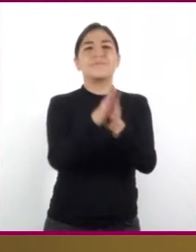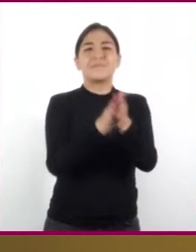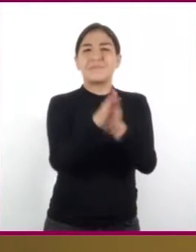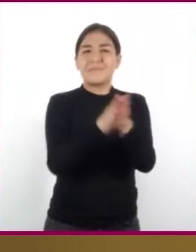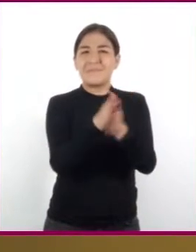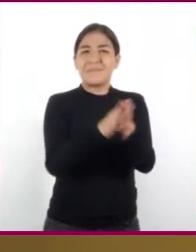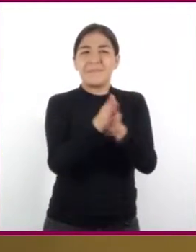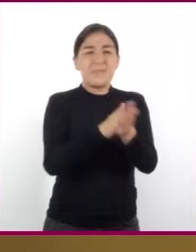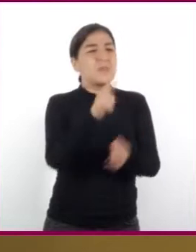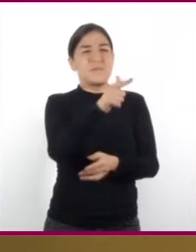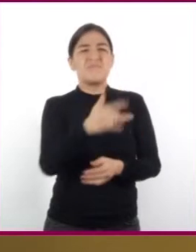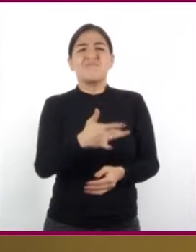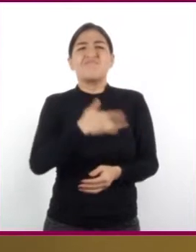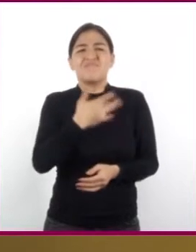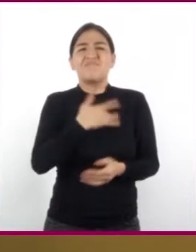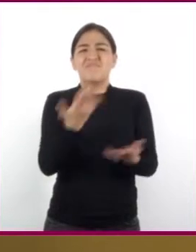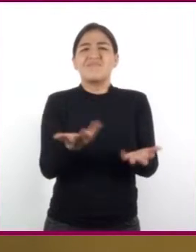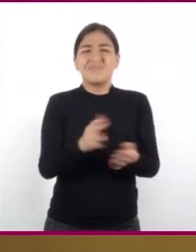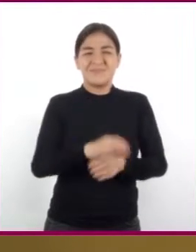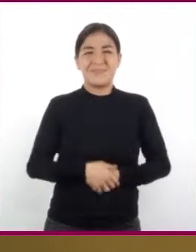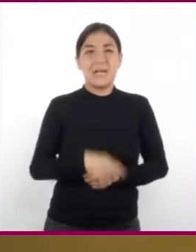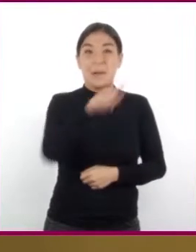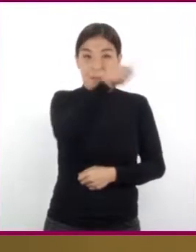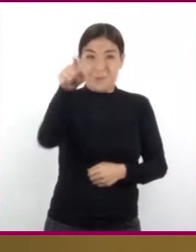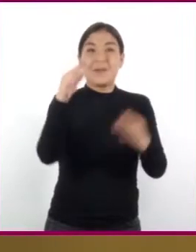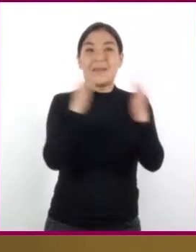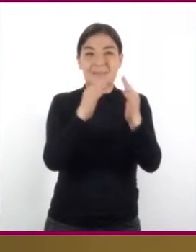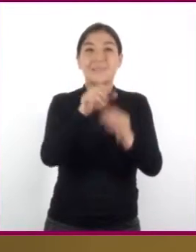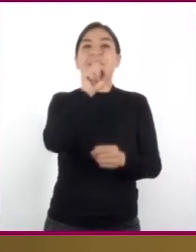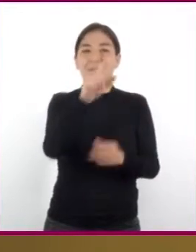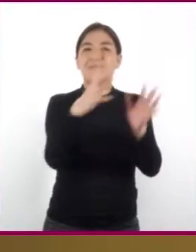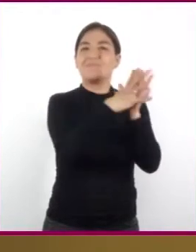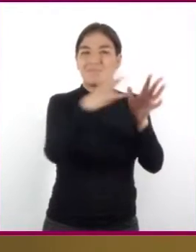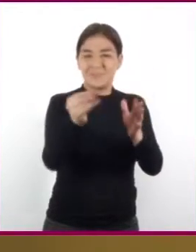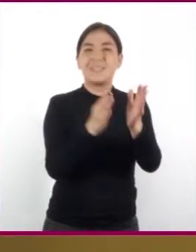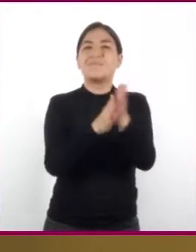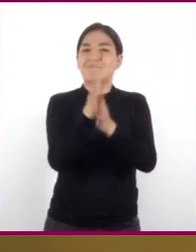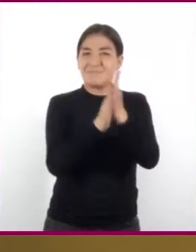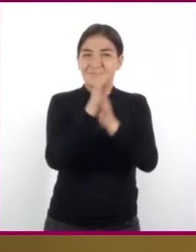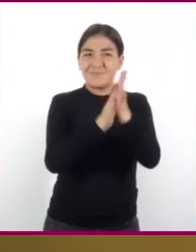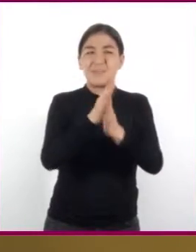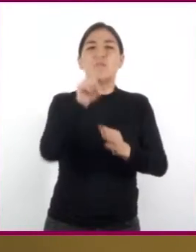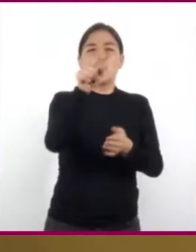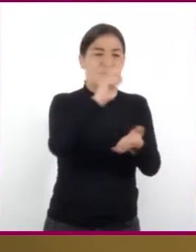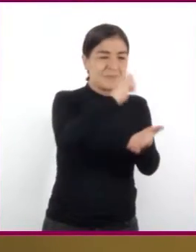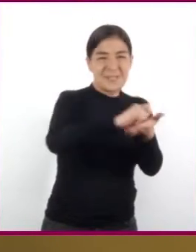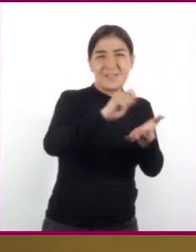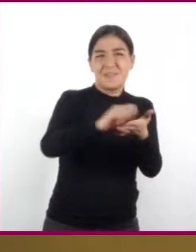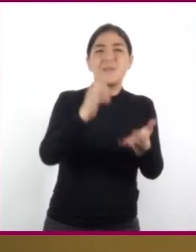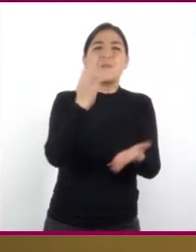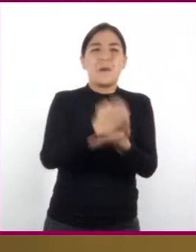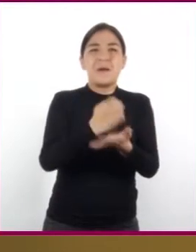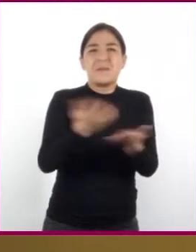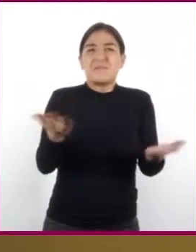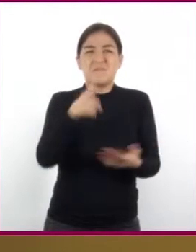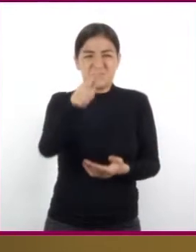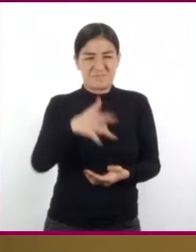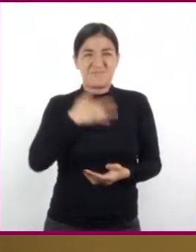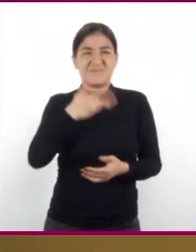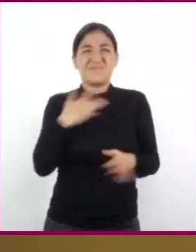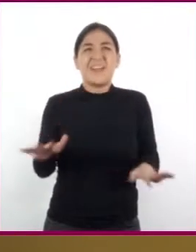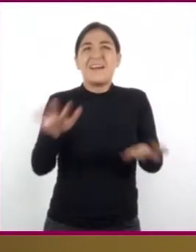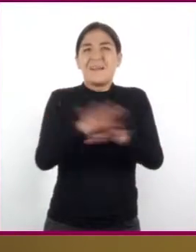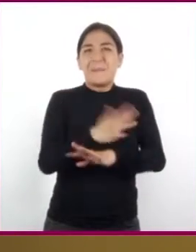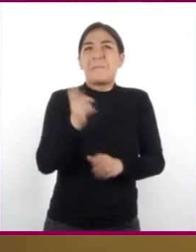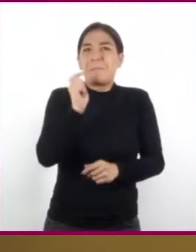dime qué sientes. En casa también realicen esta actividad y anoten en su cuaderno qué cambio percibieron.